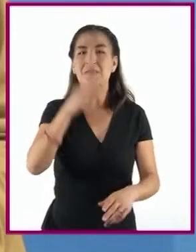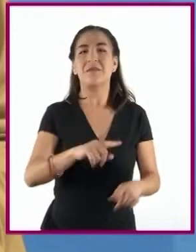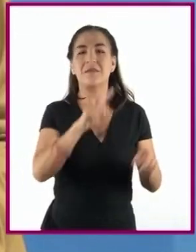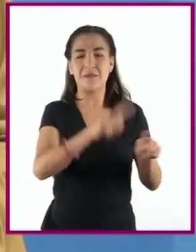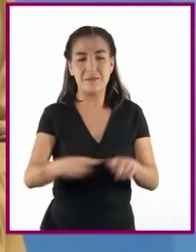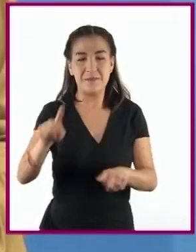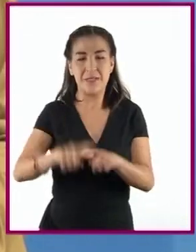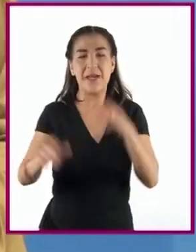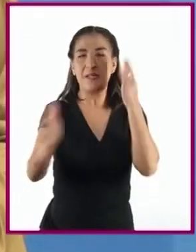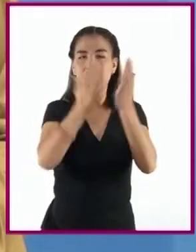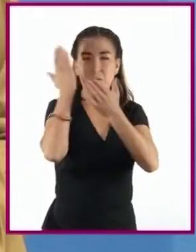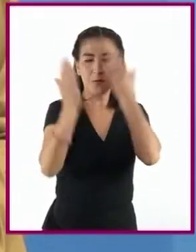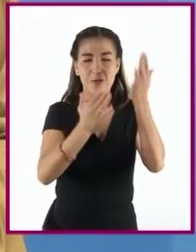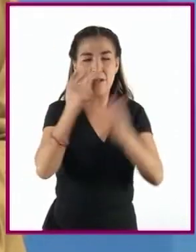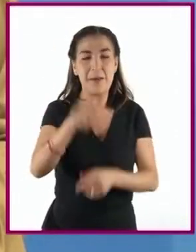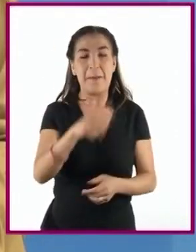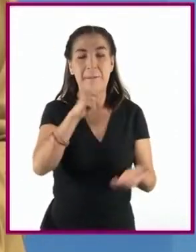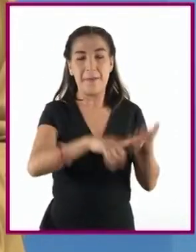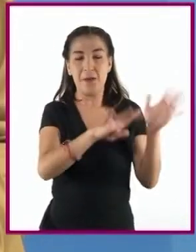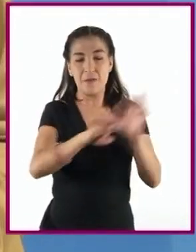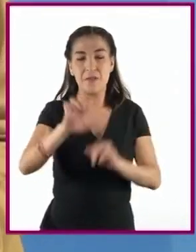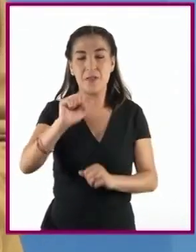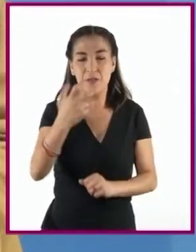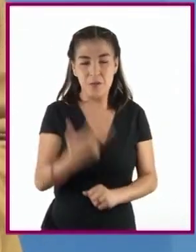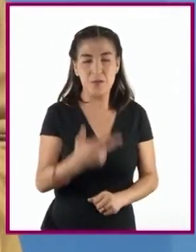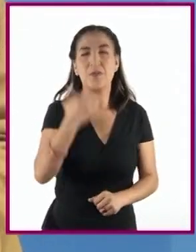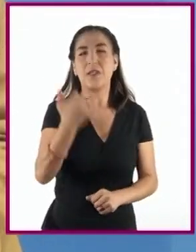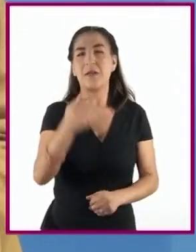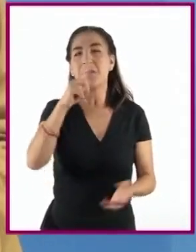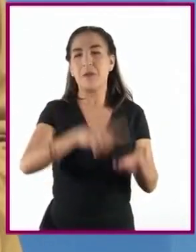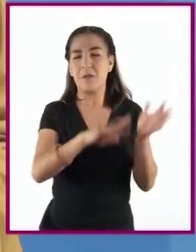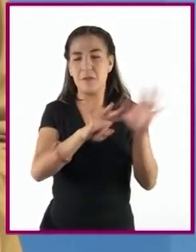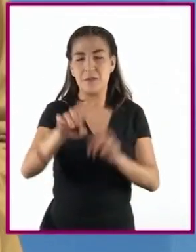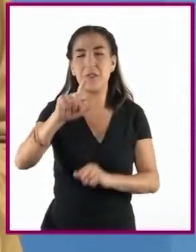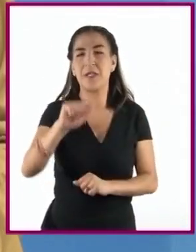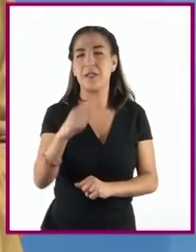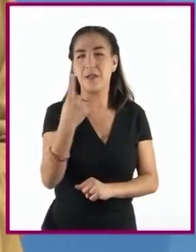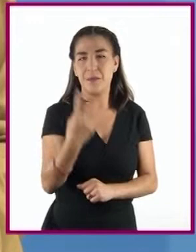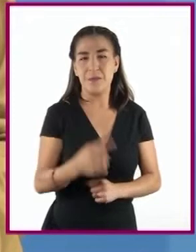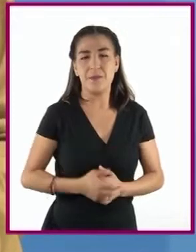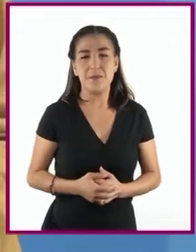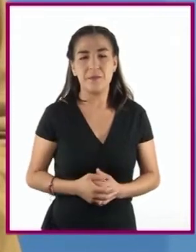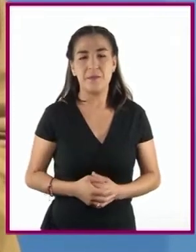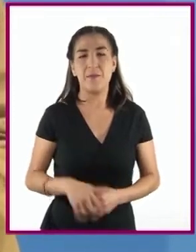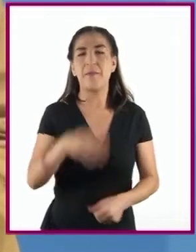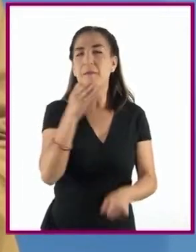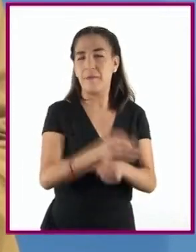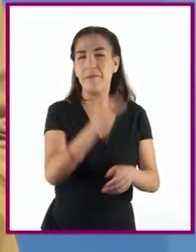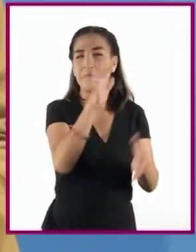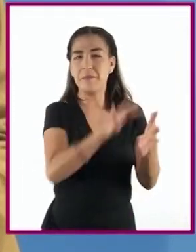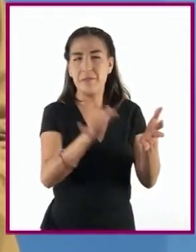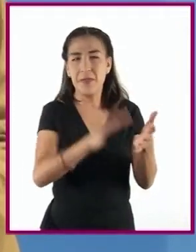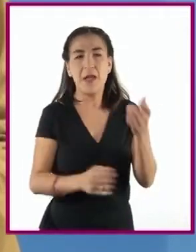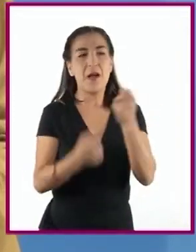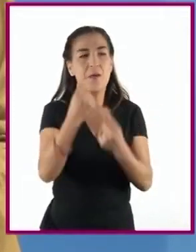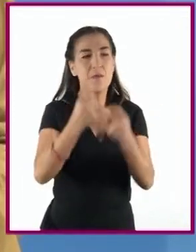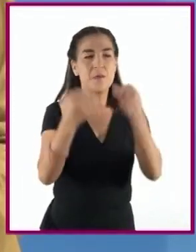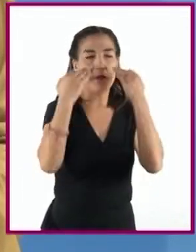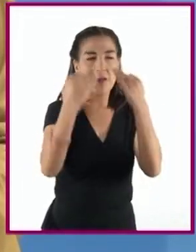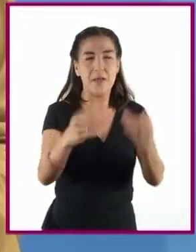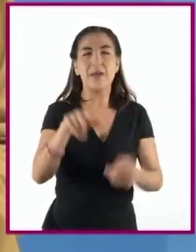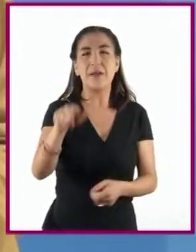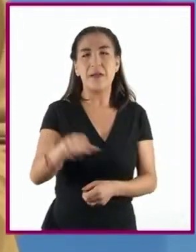estudiantiles como el de 1968 y el de 1971. Leamos algunos testimonios del llamado